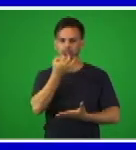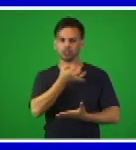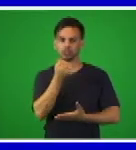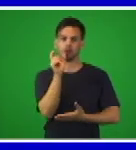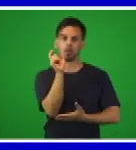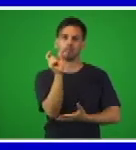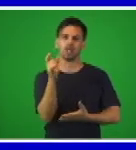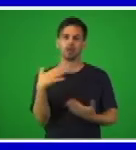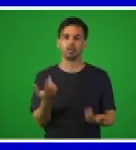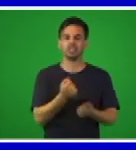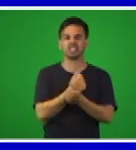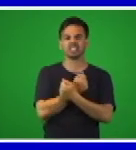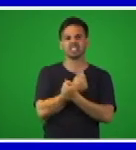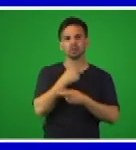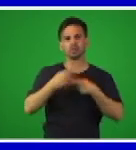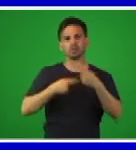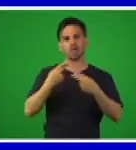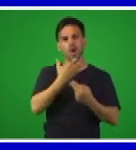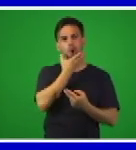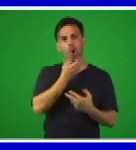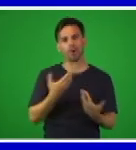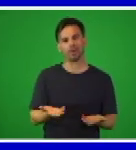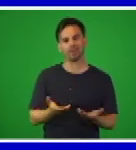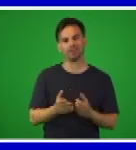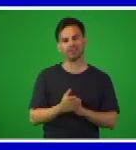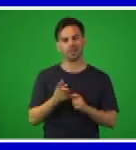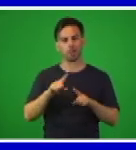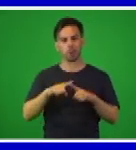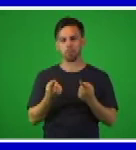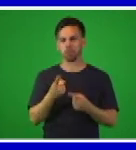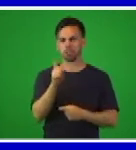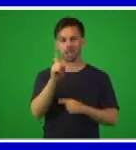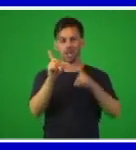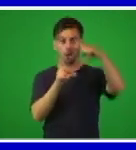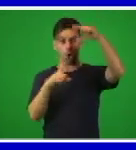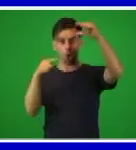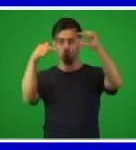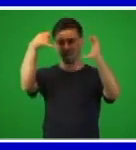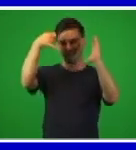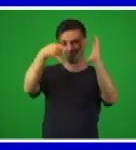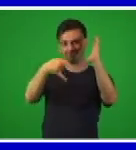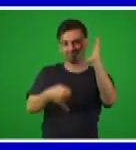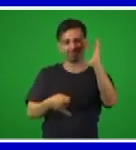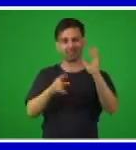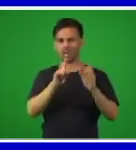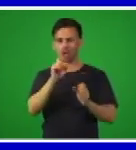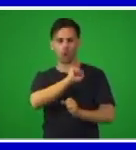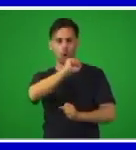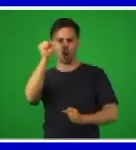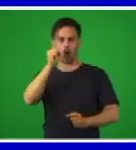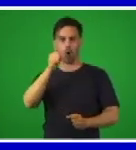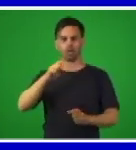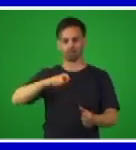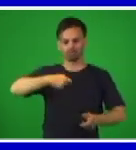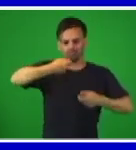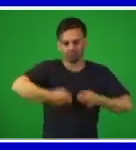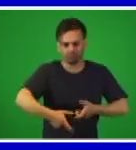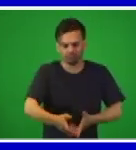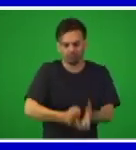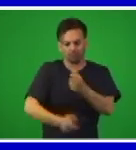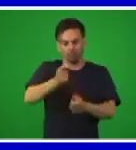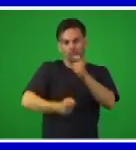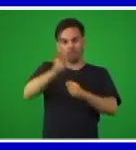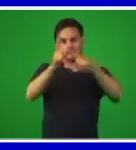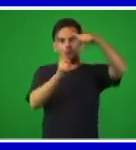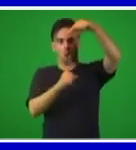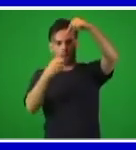narra con tus palabras ¿Qué quiso hacer el joven? ¿Por qué no logró sacar la luna del pozo? ¿Por qué?